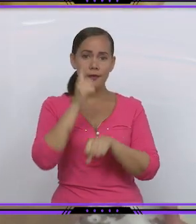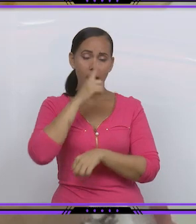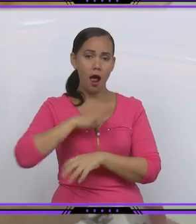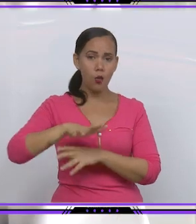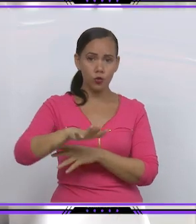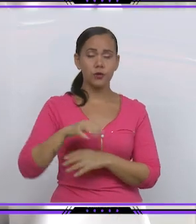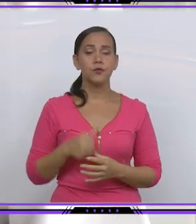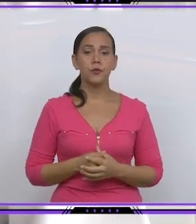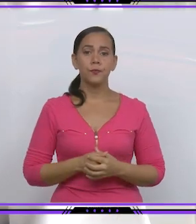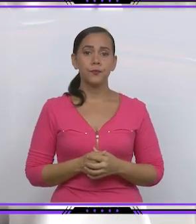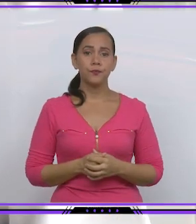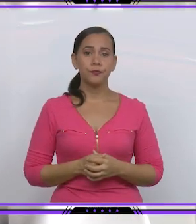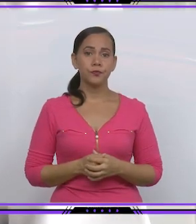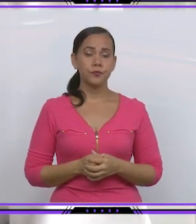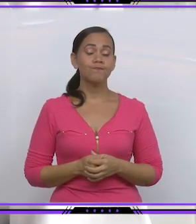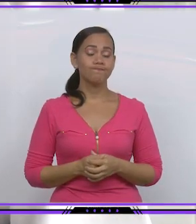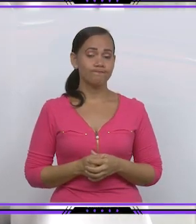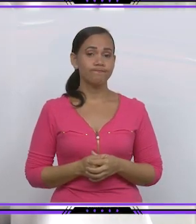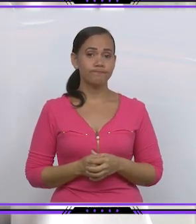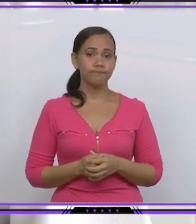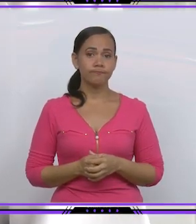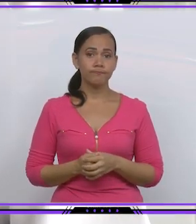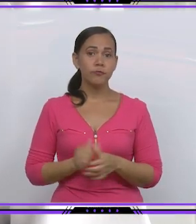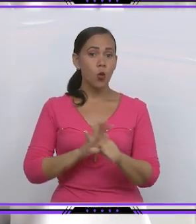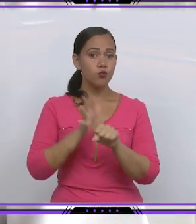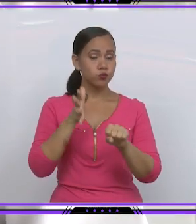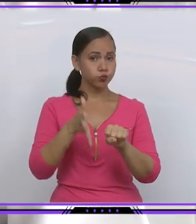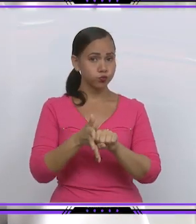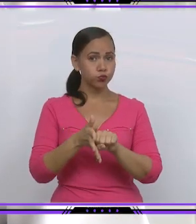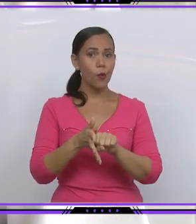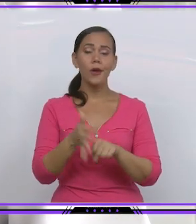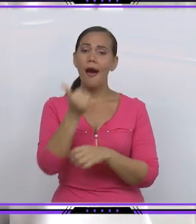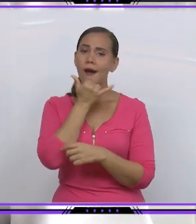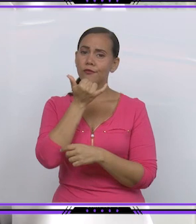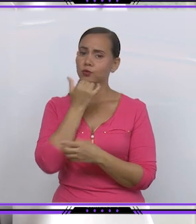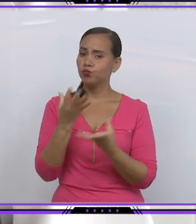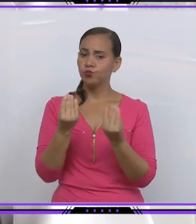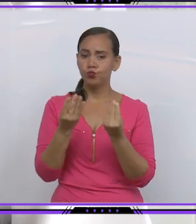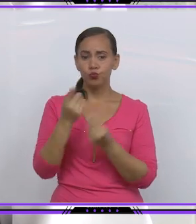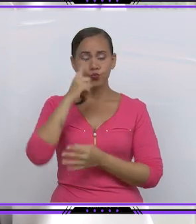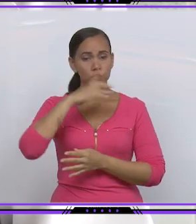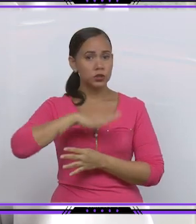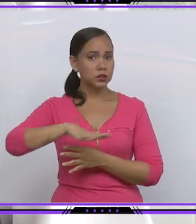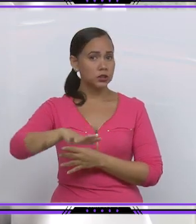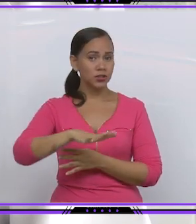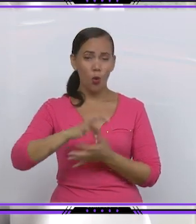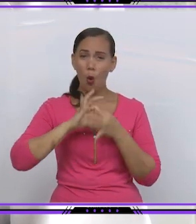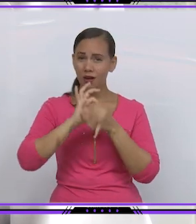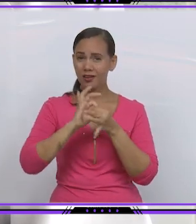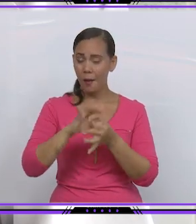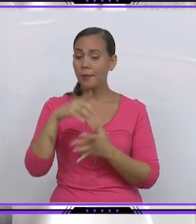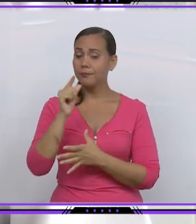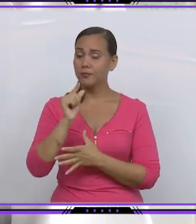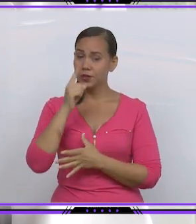ha dejado una ola de alteraciones en los niños y más grave en los niños con riesgo,